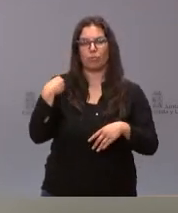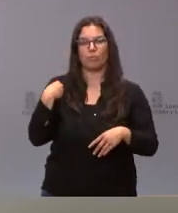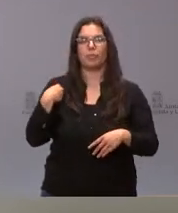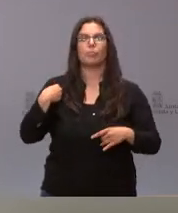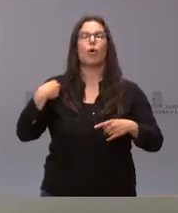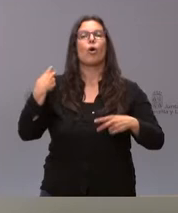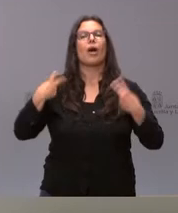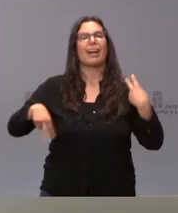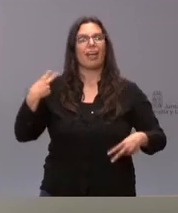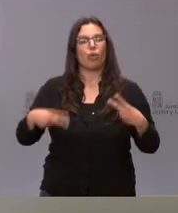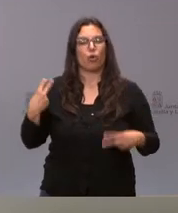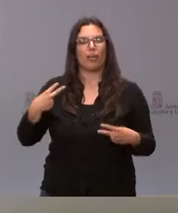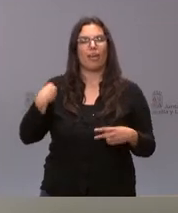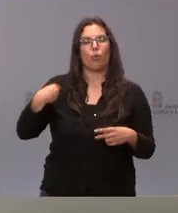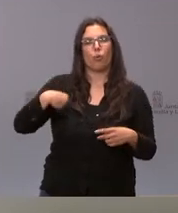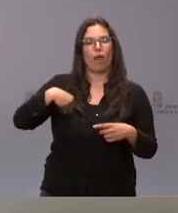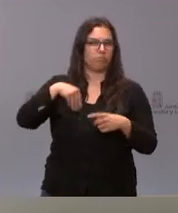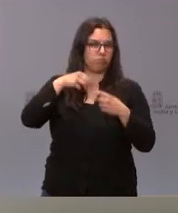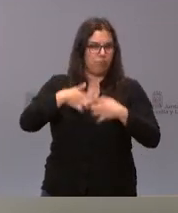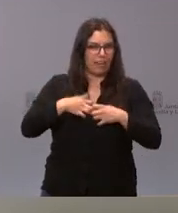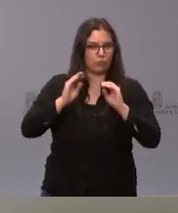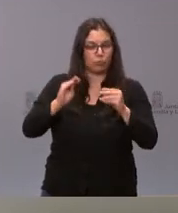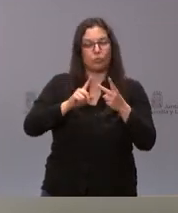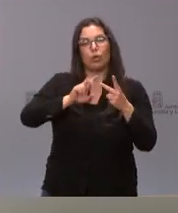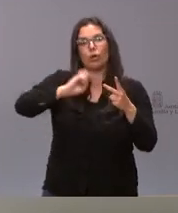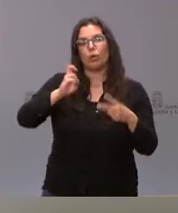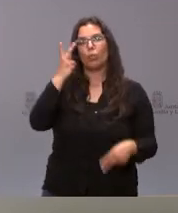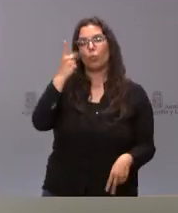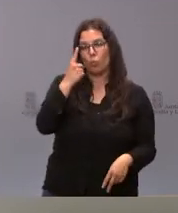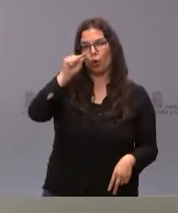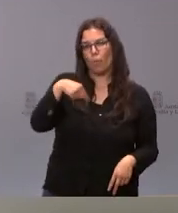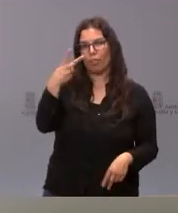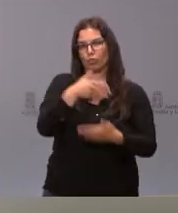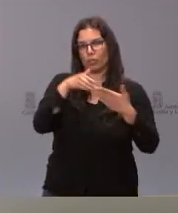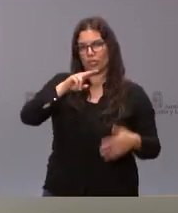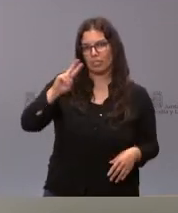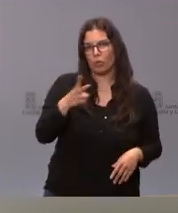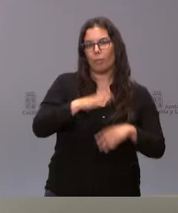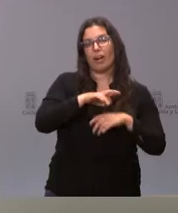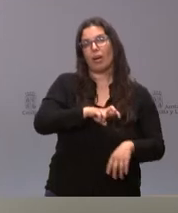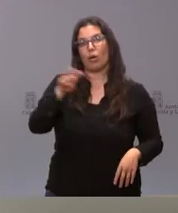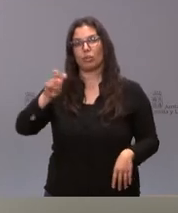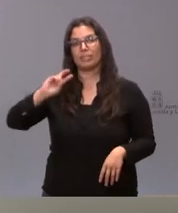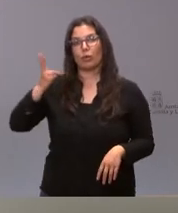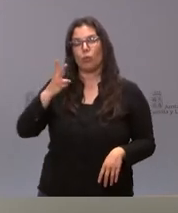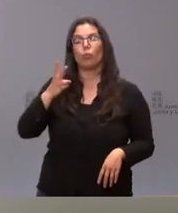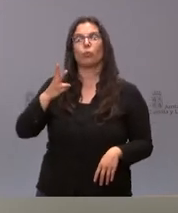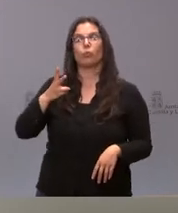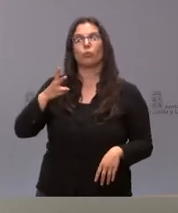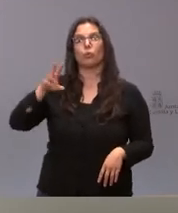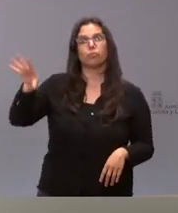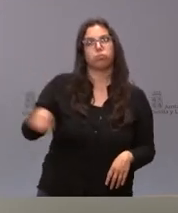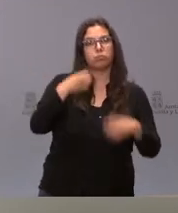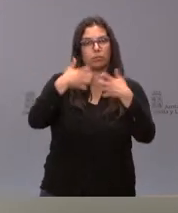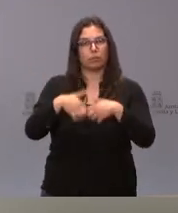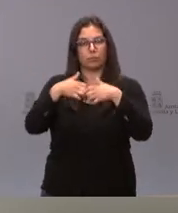neurovascular intervencionista y 1,2 millones de euros para un segundo expediente para disponer de un nuevo equipo